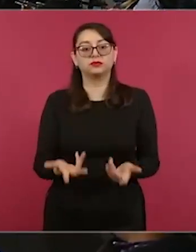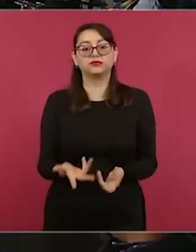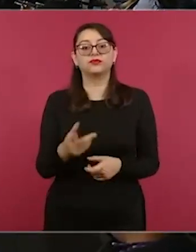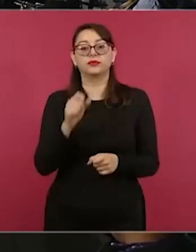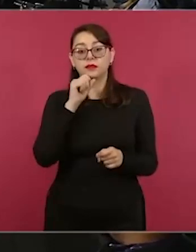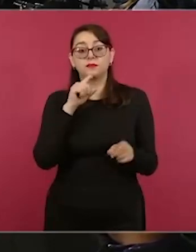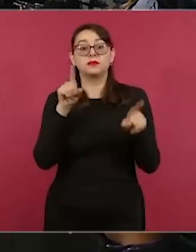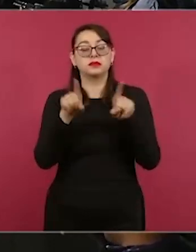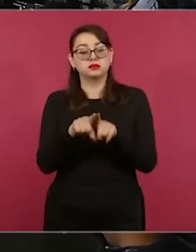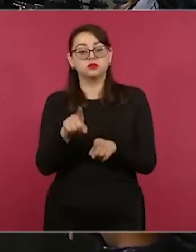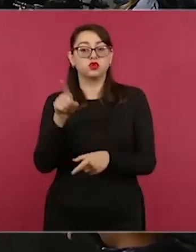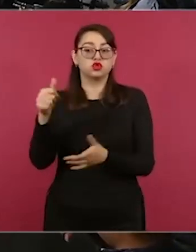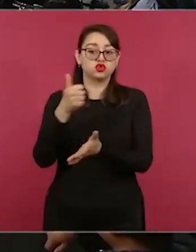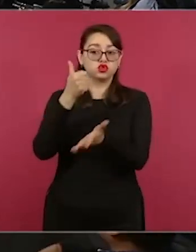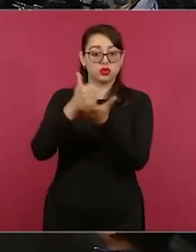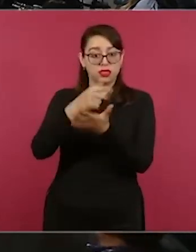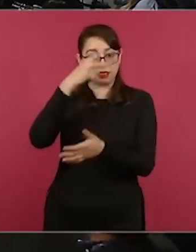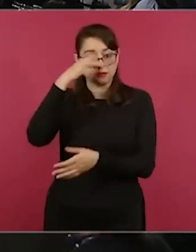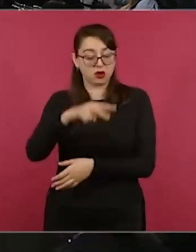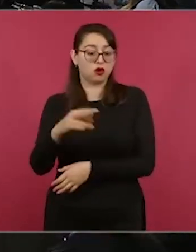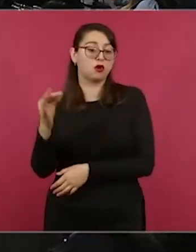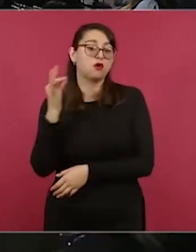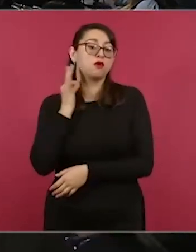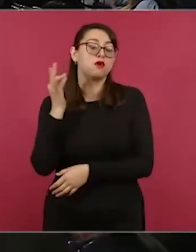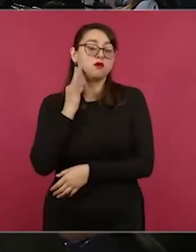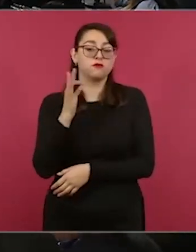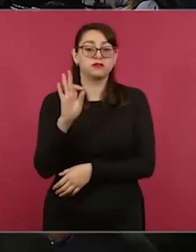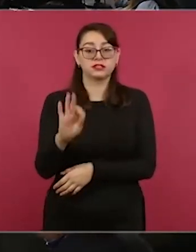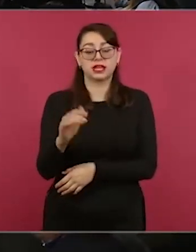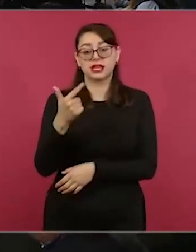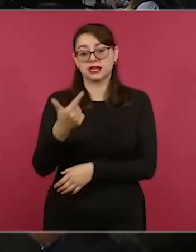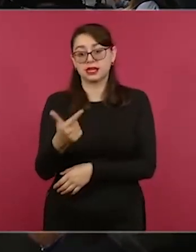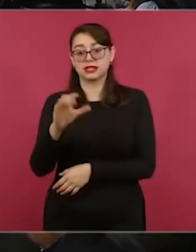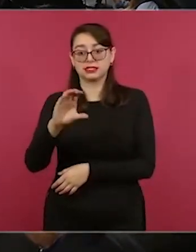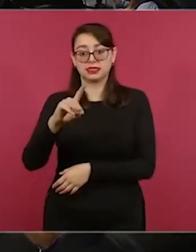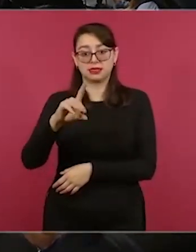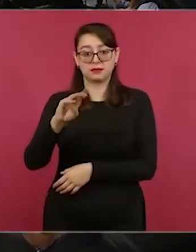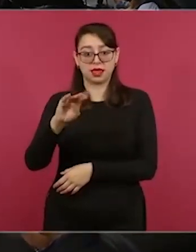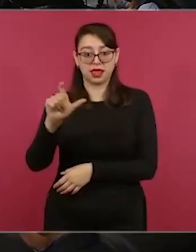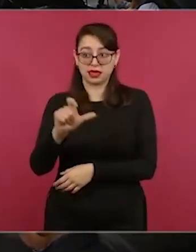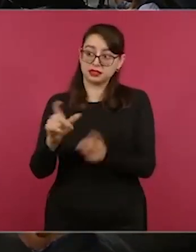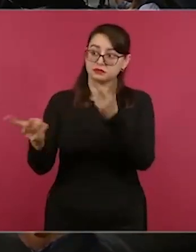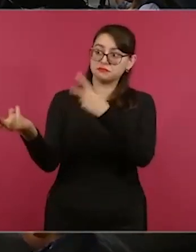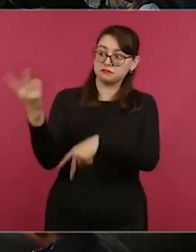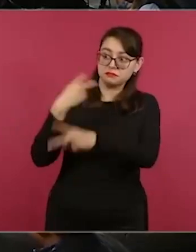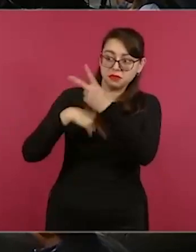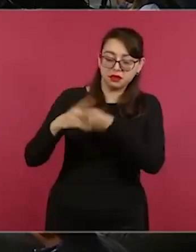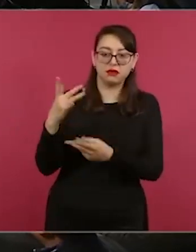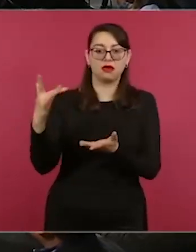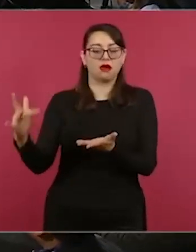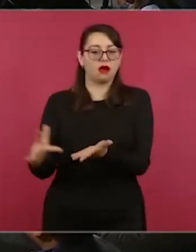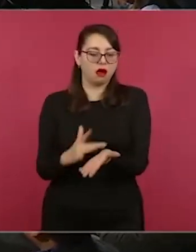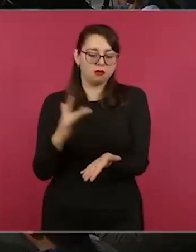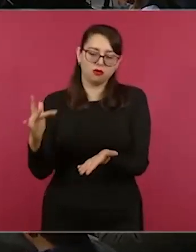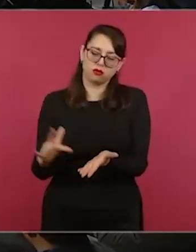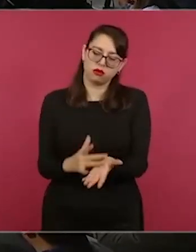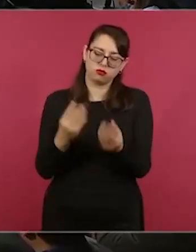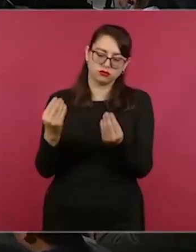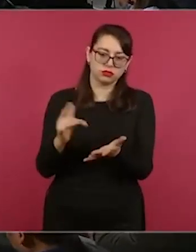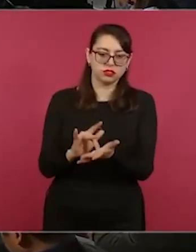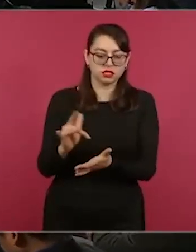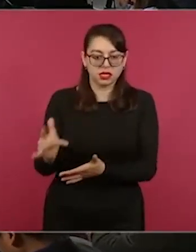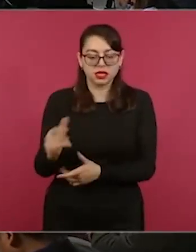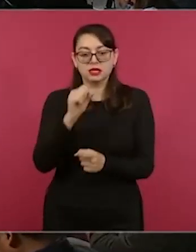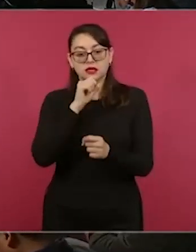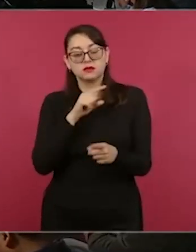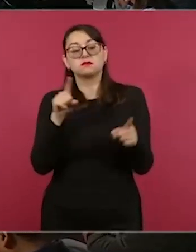México que están con elementos especialistas en búsqueda de personas y nos están apoyando también con